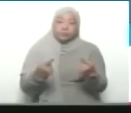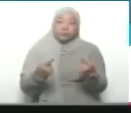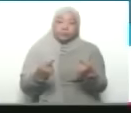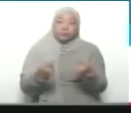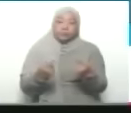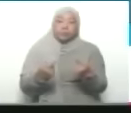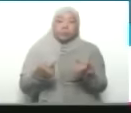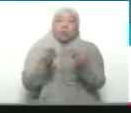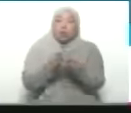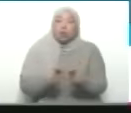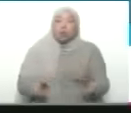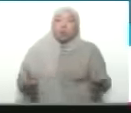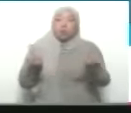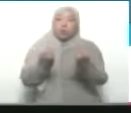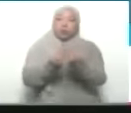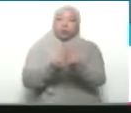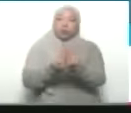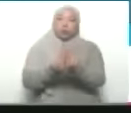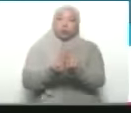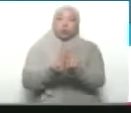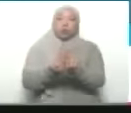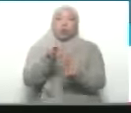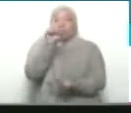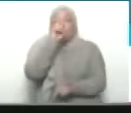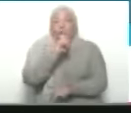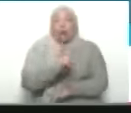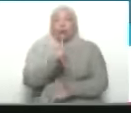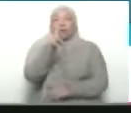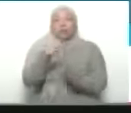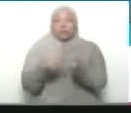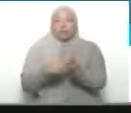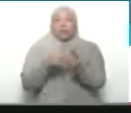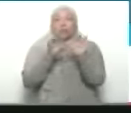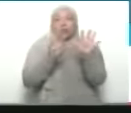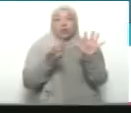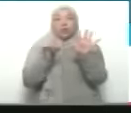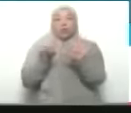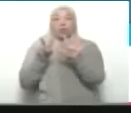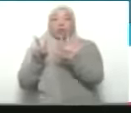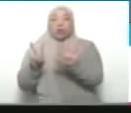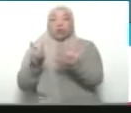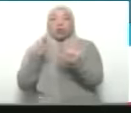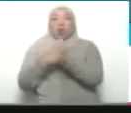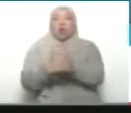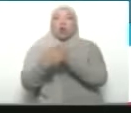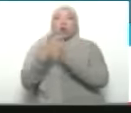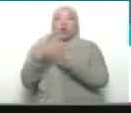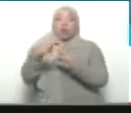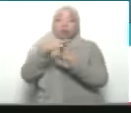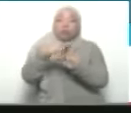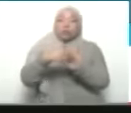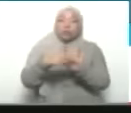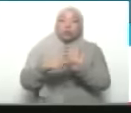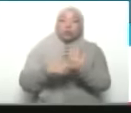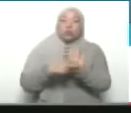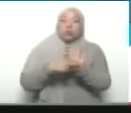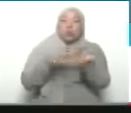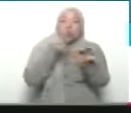Las Naciones Unidas en el año 1967 emitió un conjunto de dictámenes